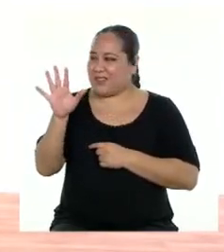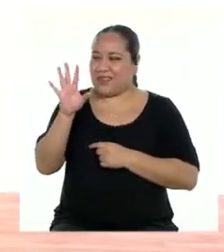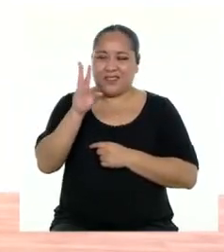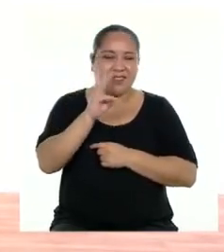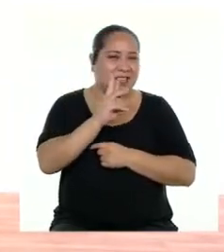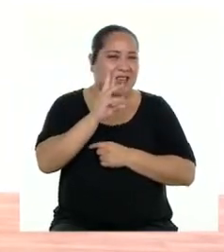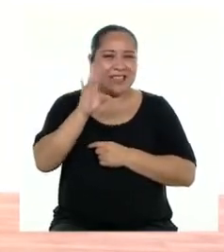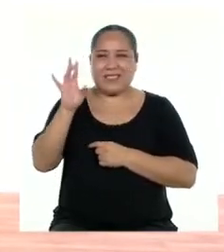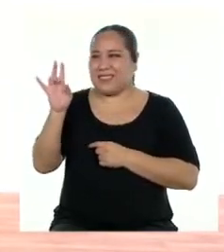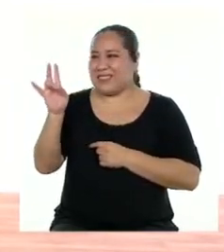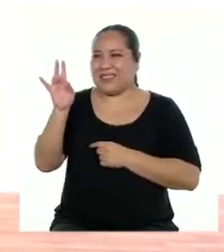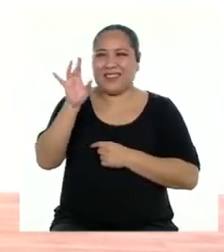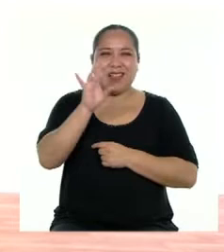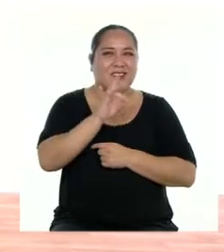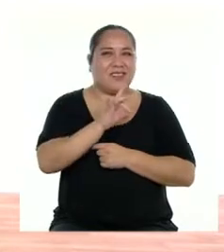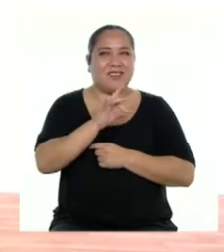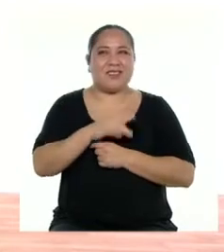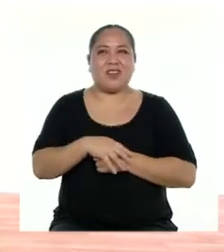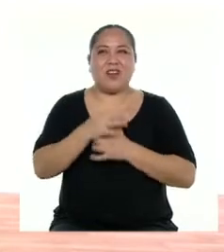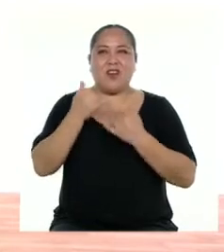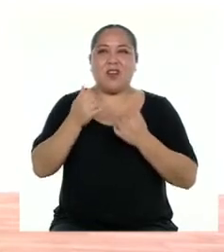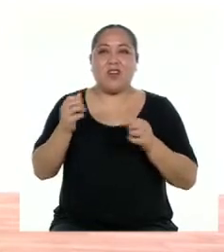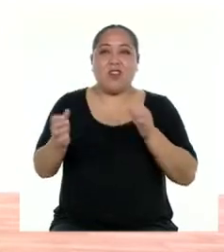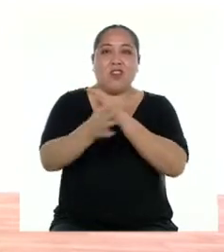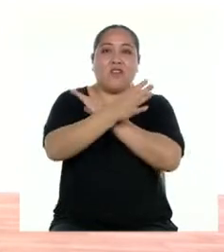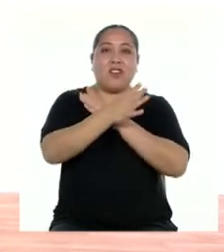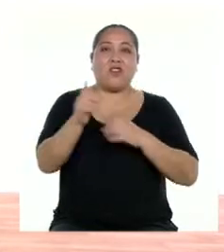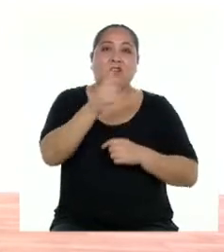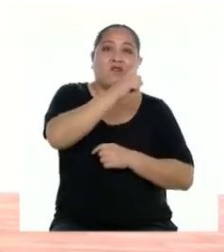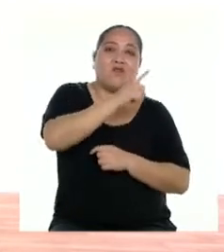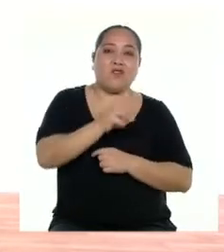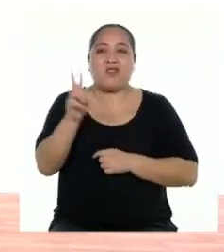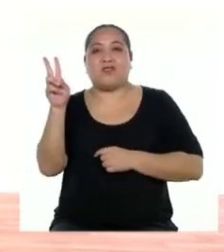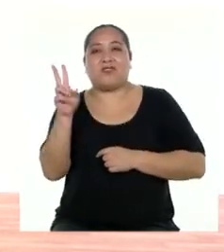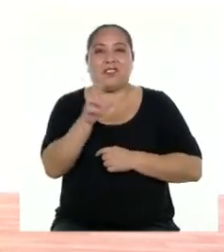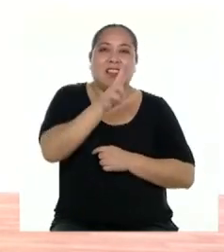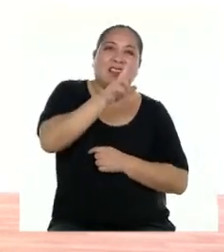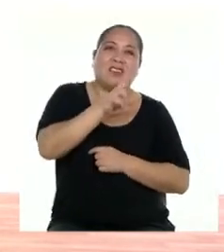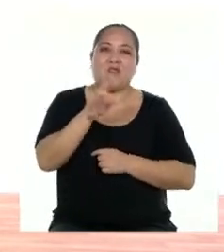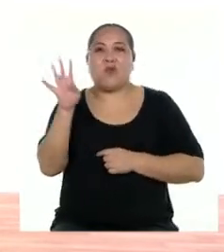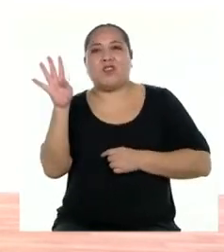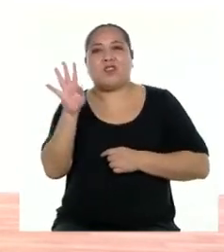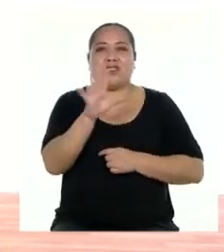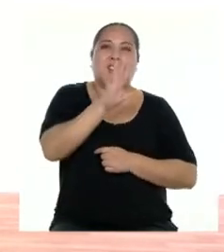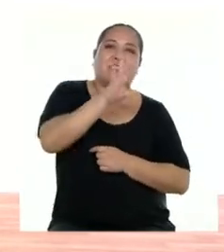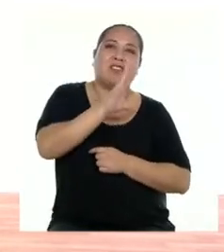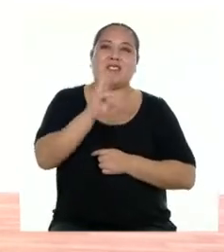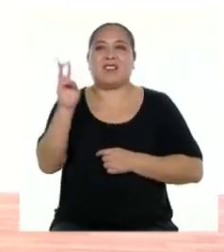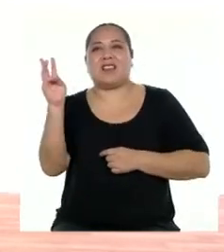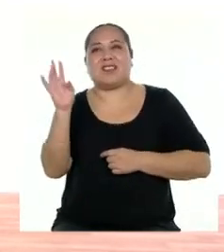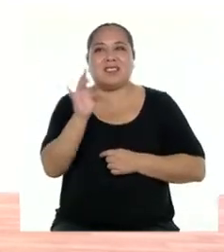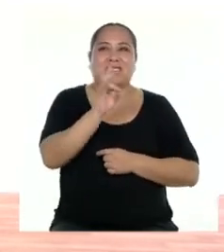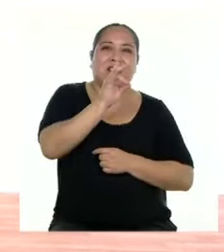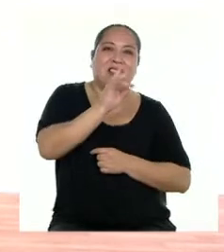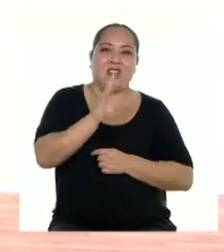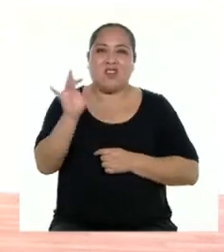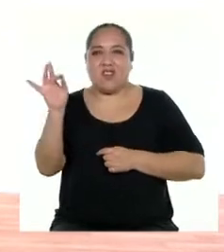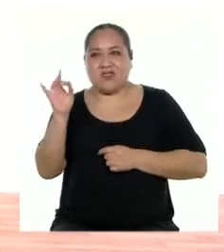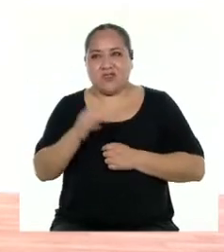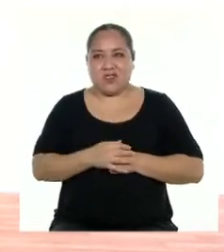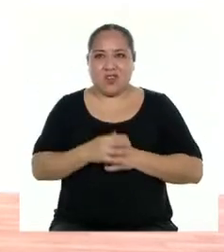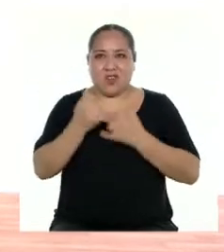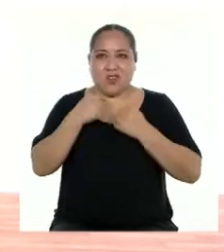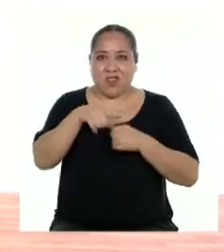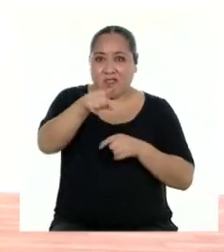cuatro, cinco, seis, siete, ocho. Con los brazos. Uno, dos, tres, cuatro, cinco, seis, siete,